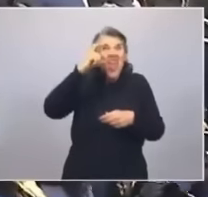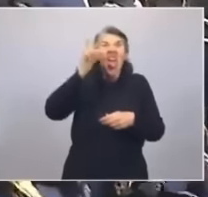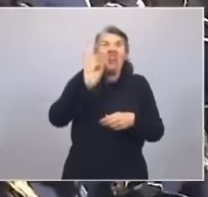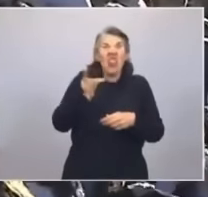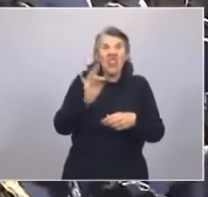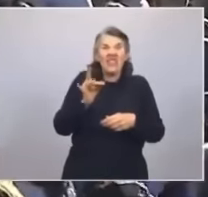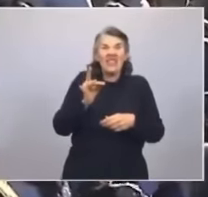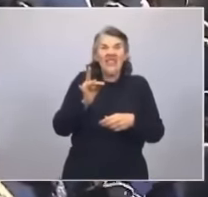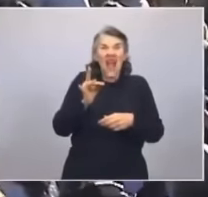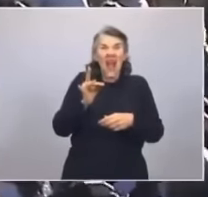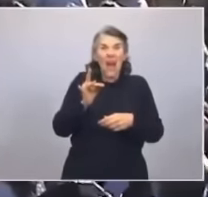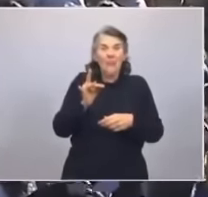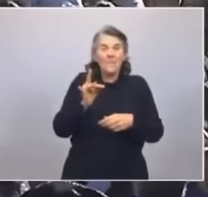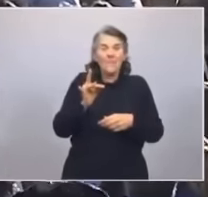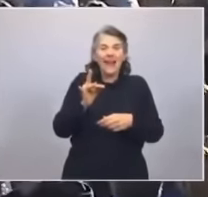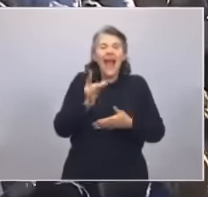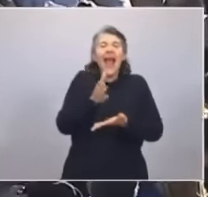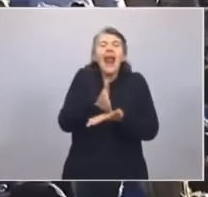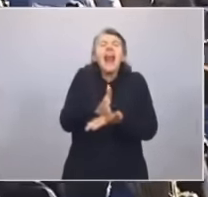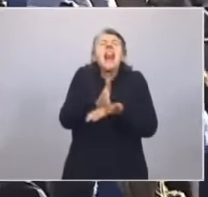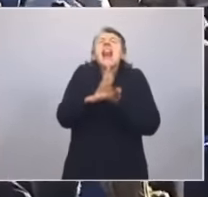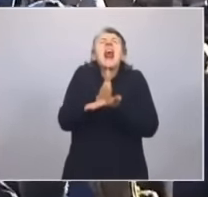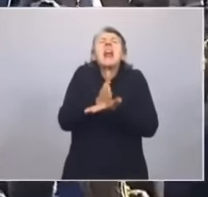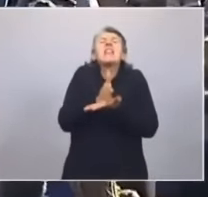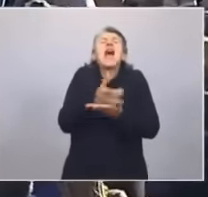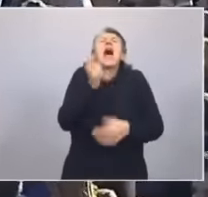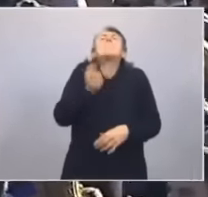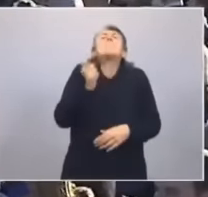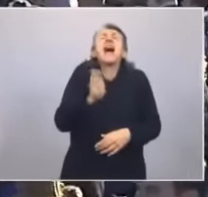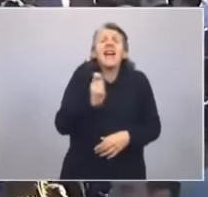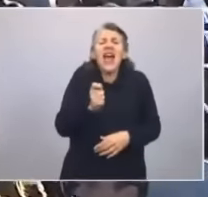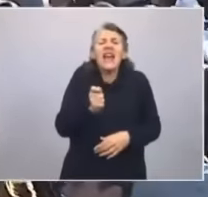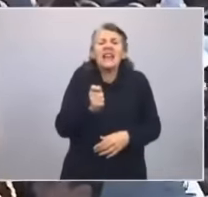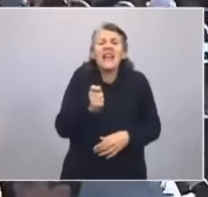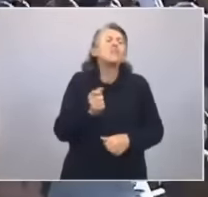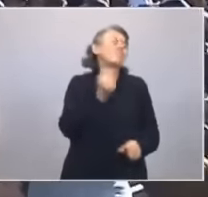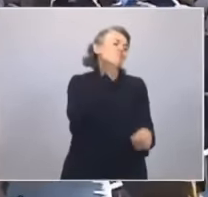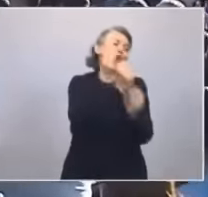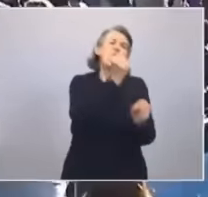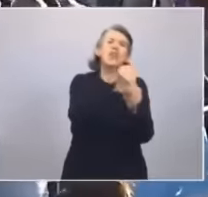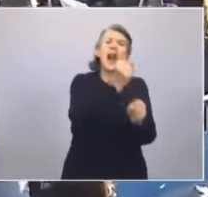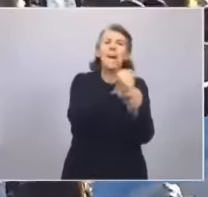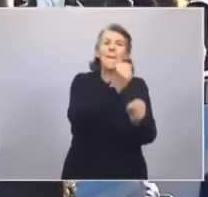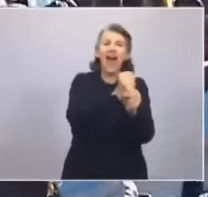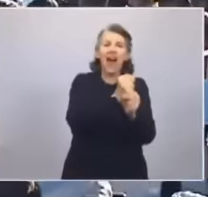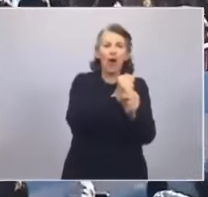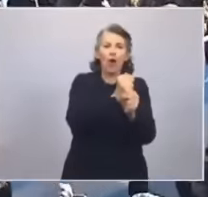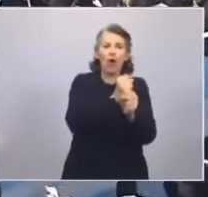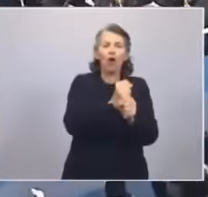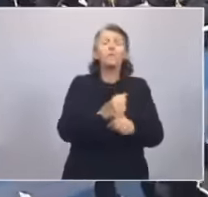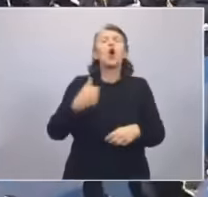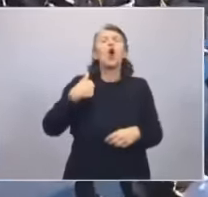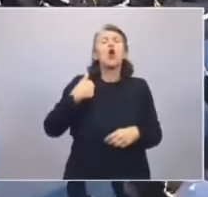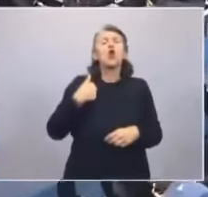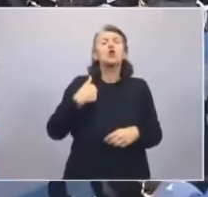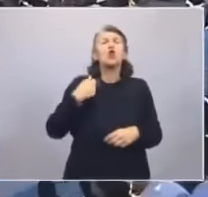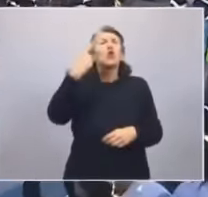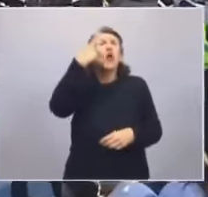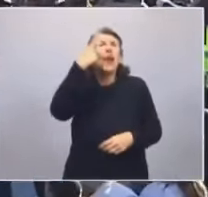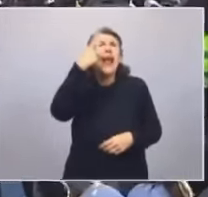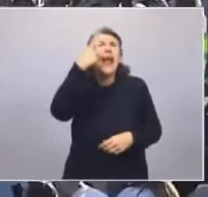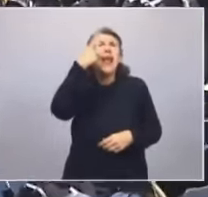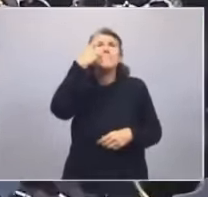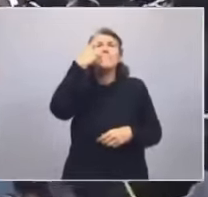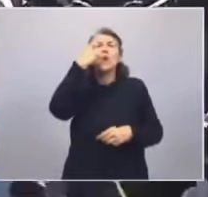es lealtad con el trabajo. Creemos en una sola clase de hombres y